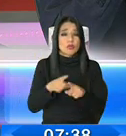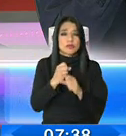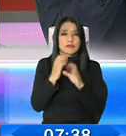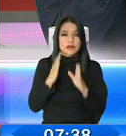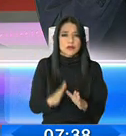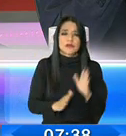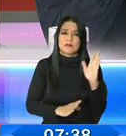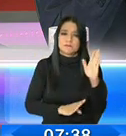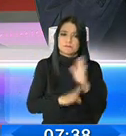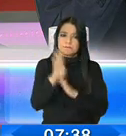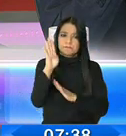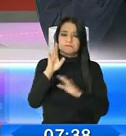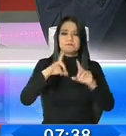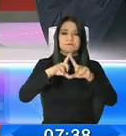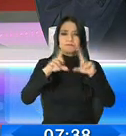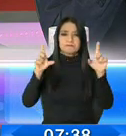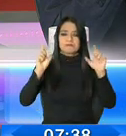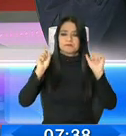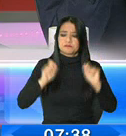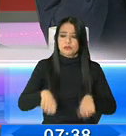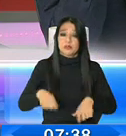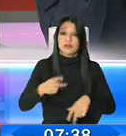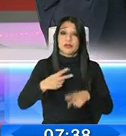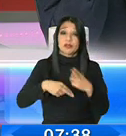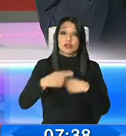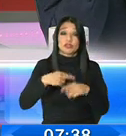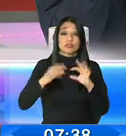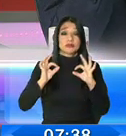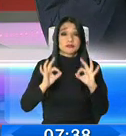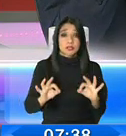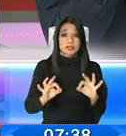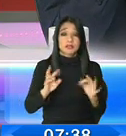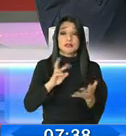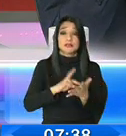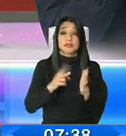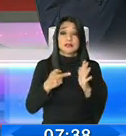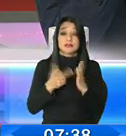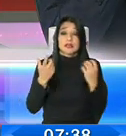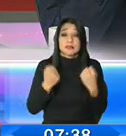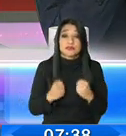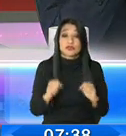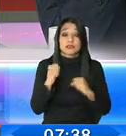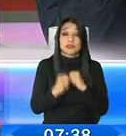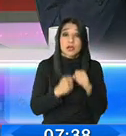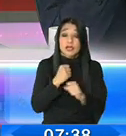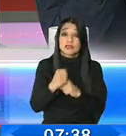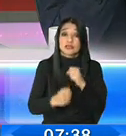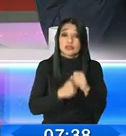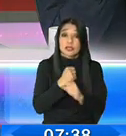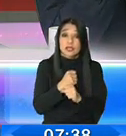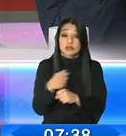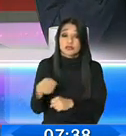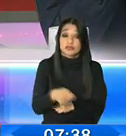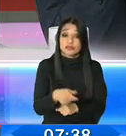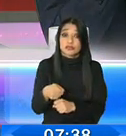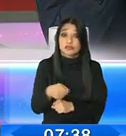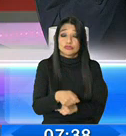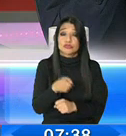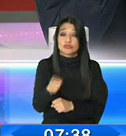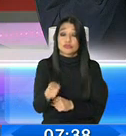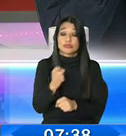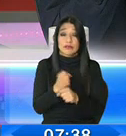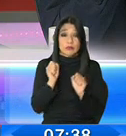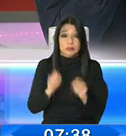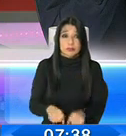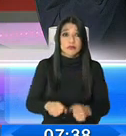poder sacar adelante esos negocios y esas empresas porque representan esfuerzo de muchos años y la fuente de sustento de estas personas.